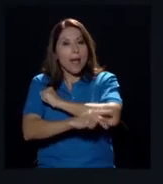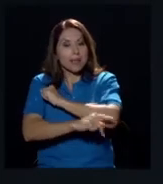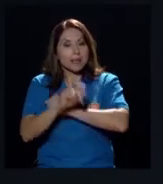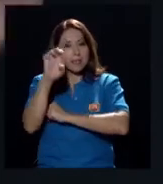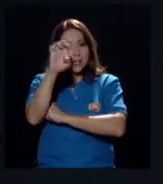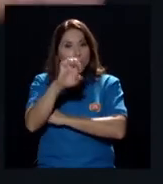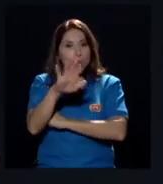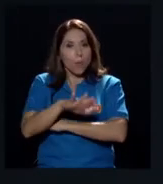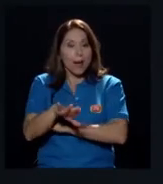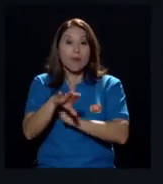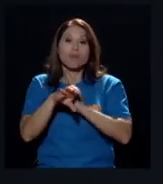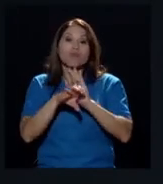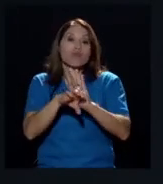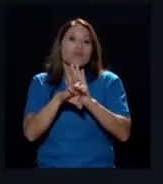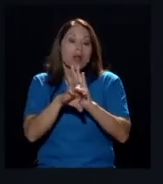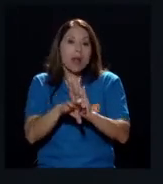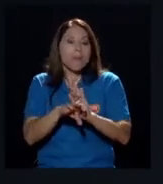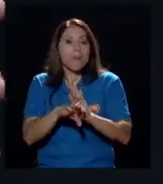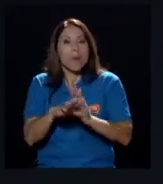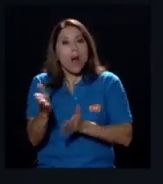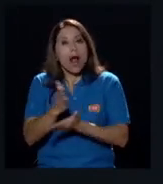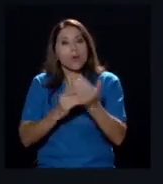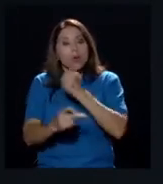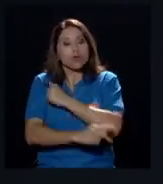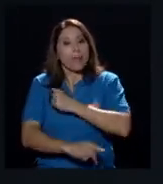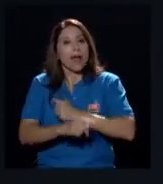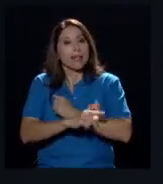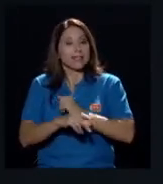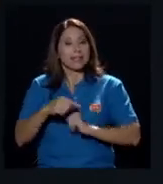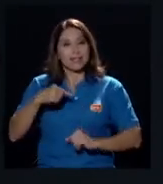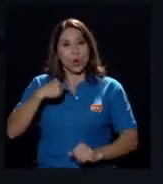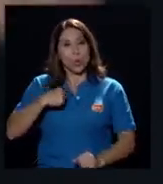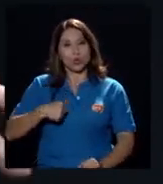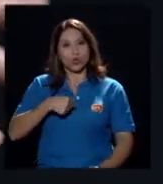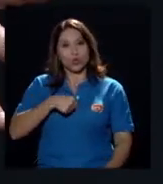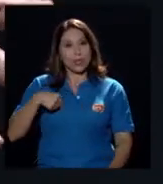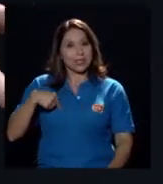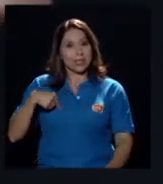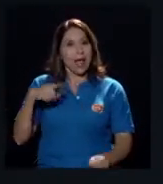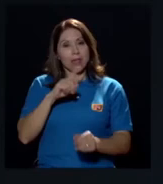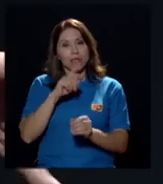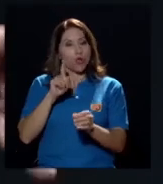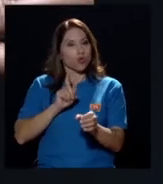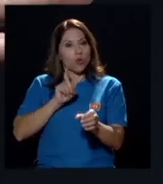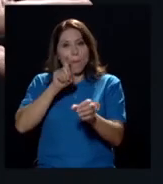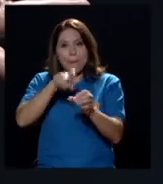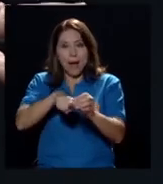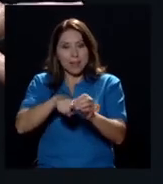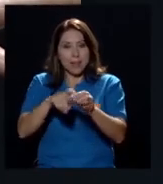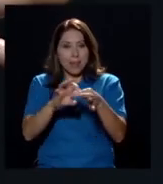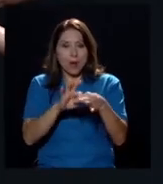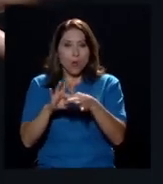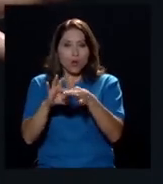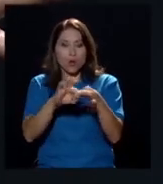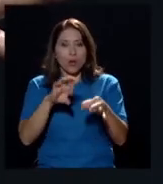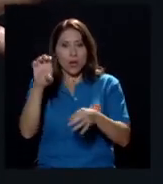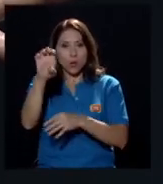Suiza por decir uno, no son parte de la Unión Europea pero ese es el